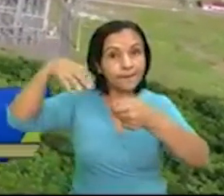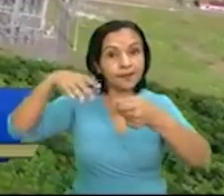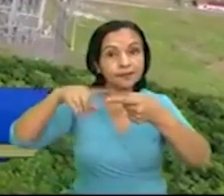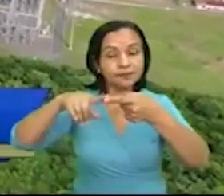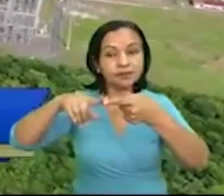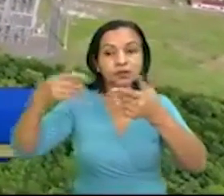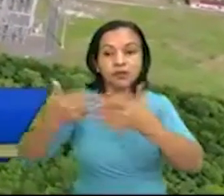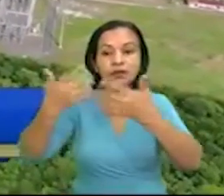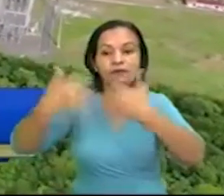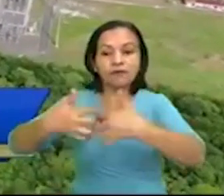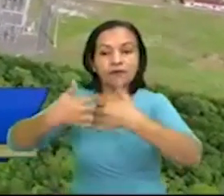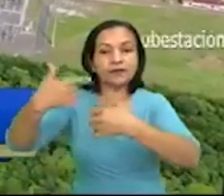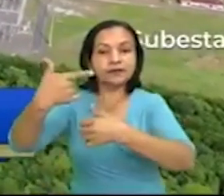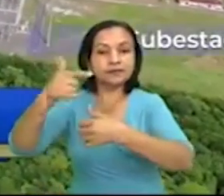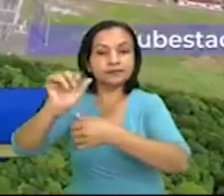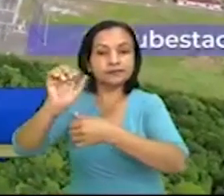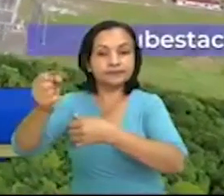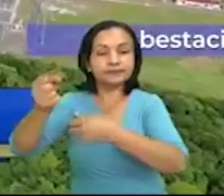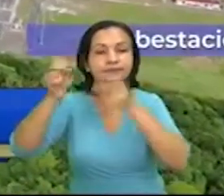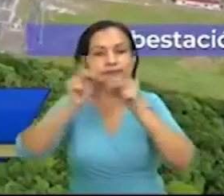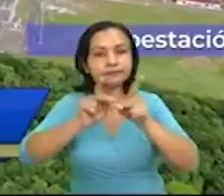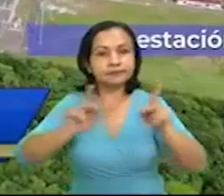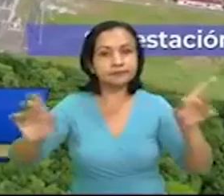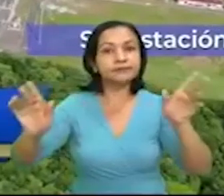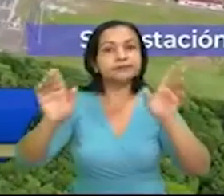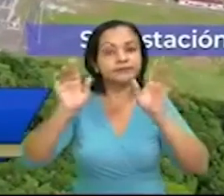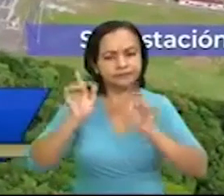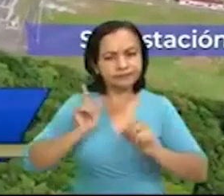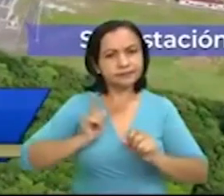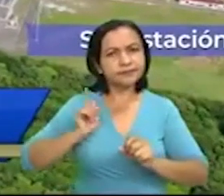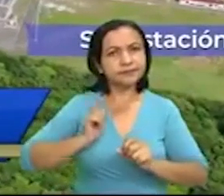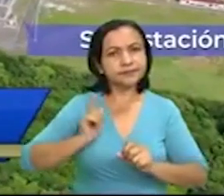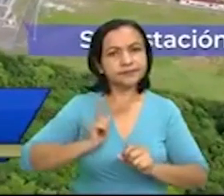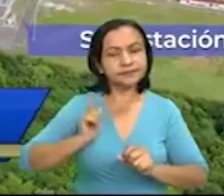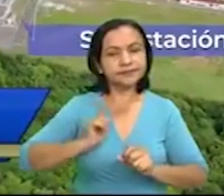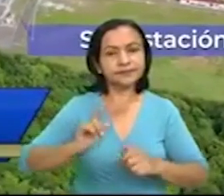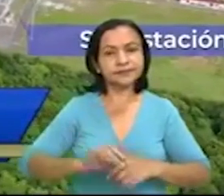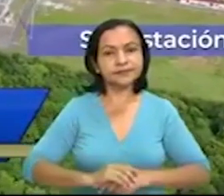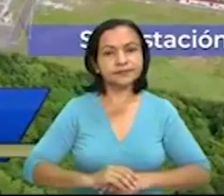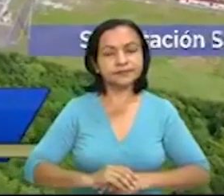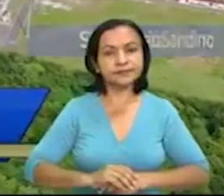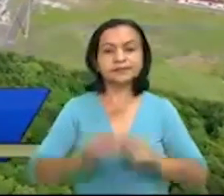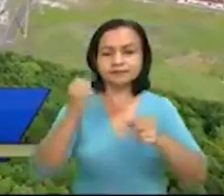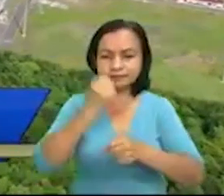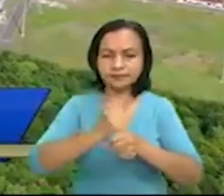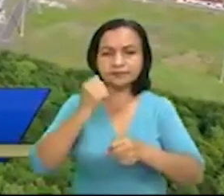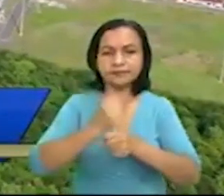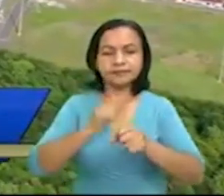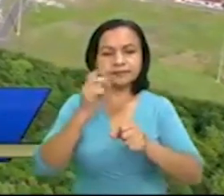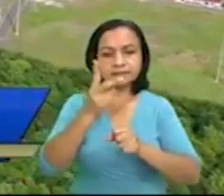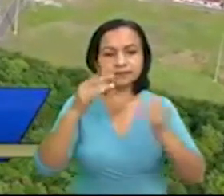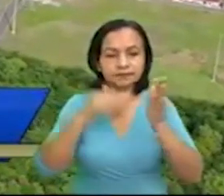planta de gas, vamos a tener un plan indicativo que ya lo tenemos elaborado hasta el